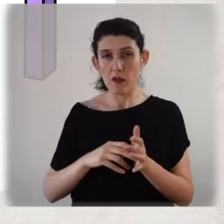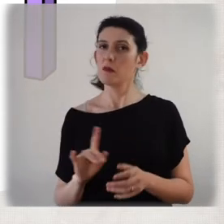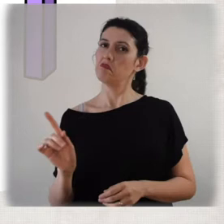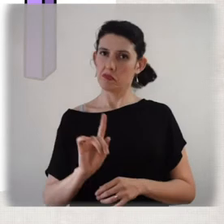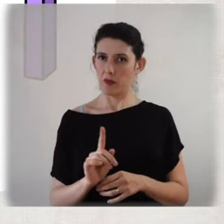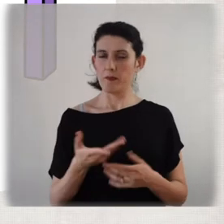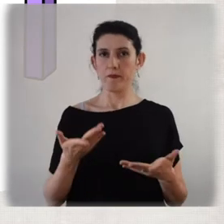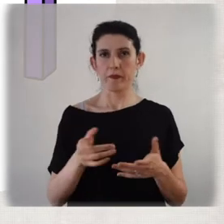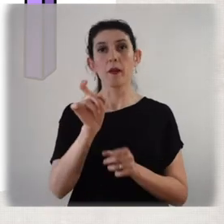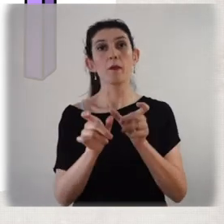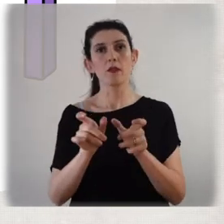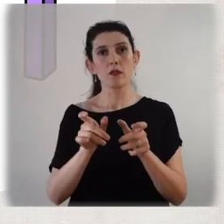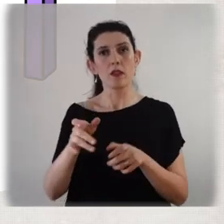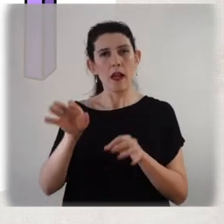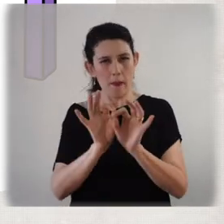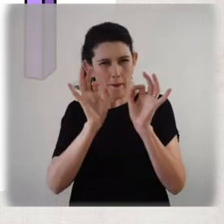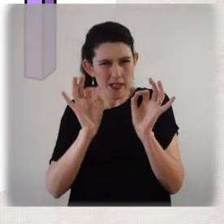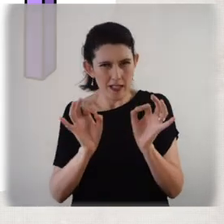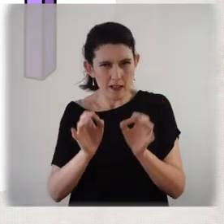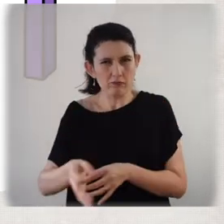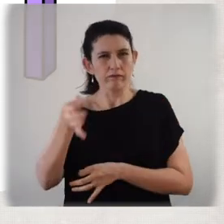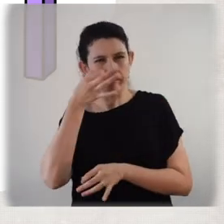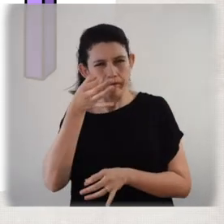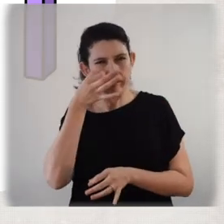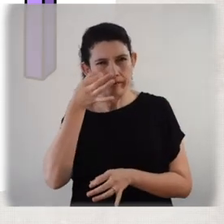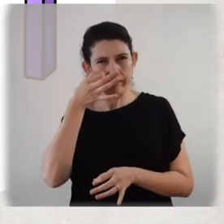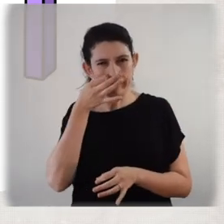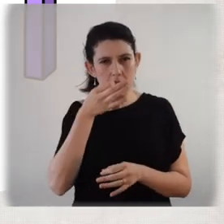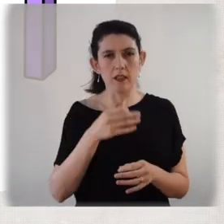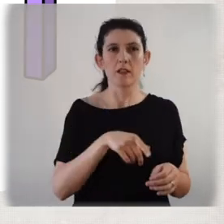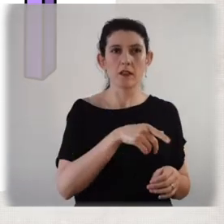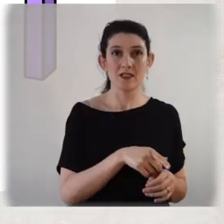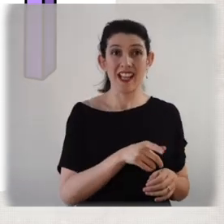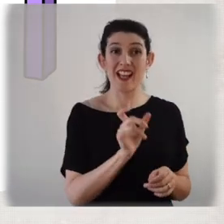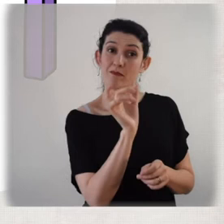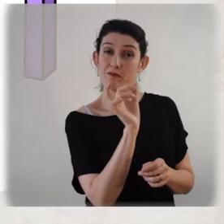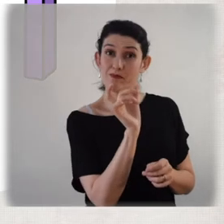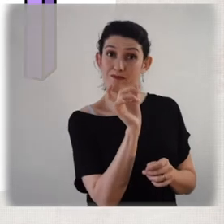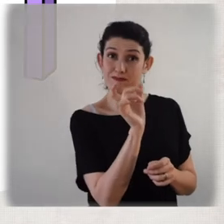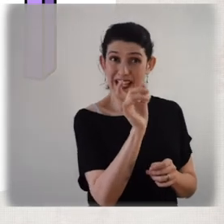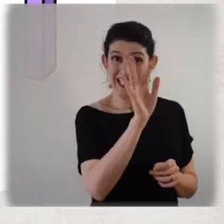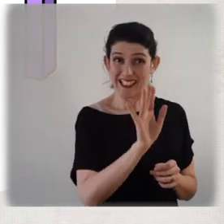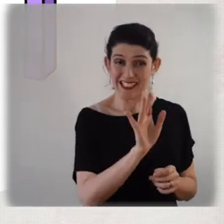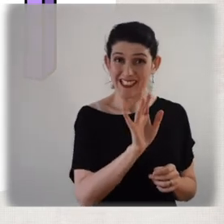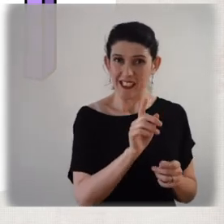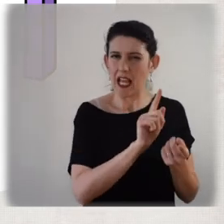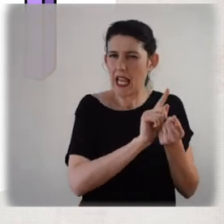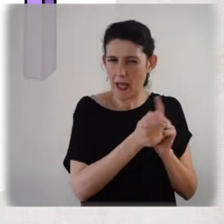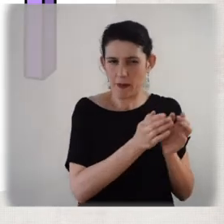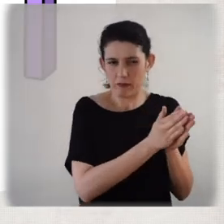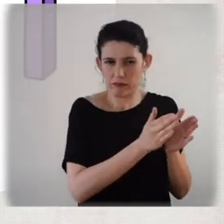cambios de la definición del TDAH porque entendían cada vez un poco más de esta condición. En el 2013, un grupo mayoritario de